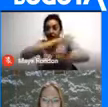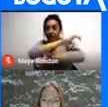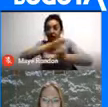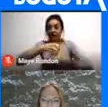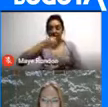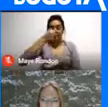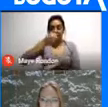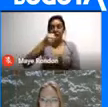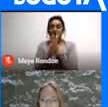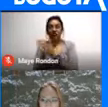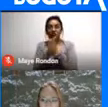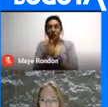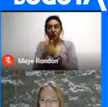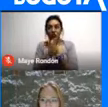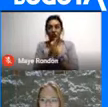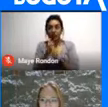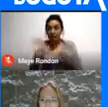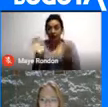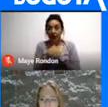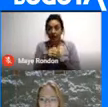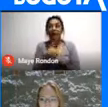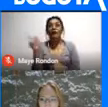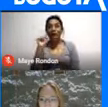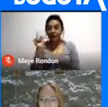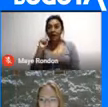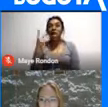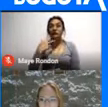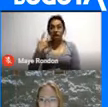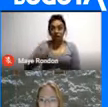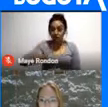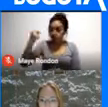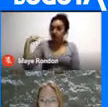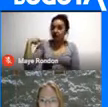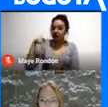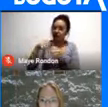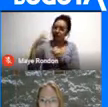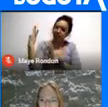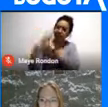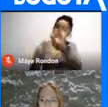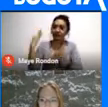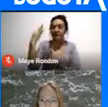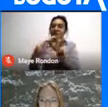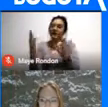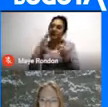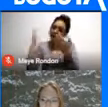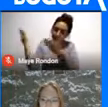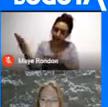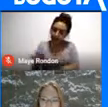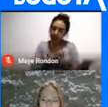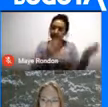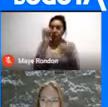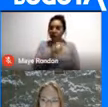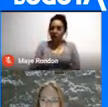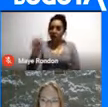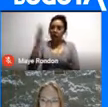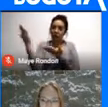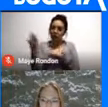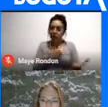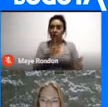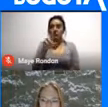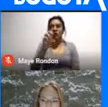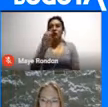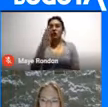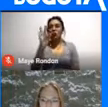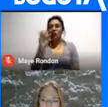chocolate También tenemos una historia ancestral Que debemos preservar Entonces bienvenidos Bienvenidos Profesor Roberto